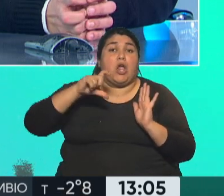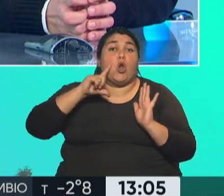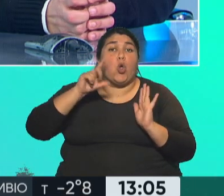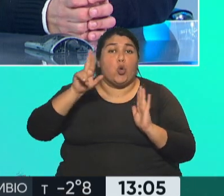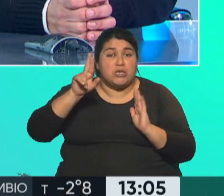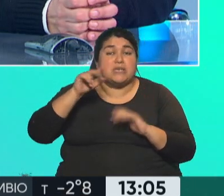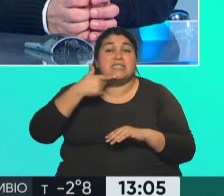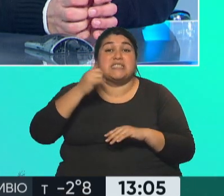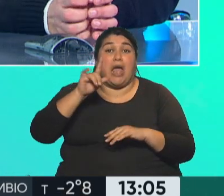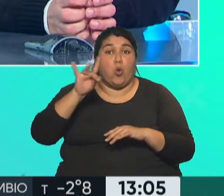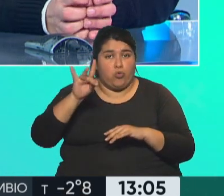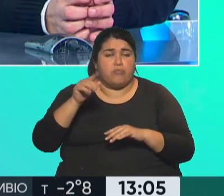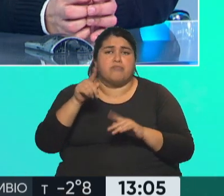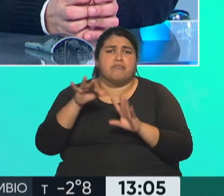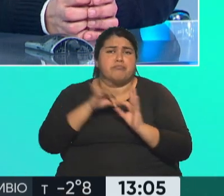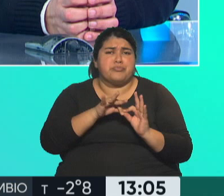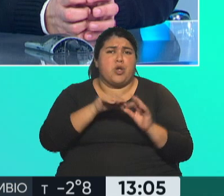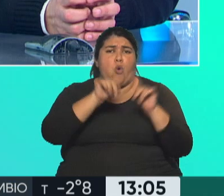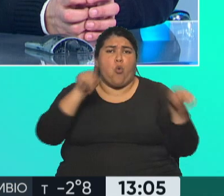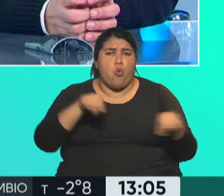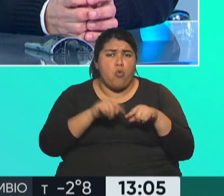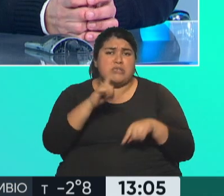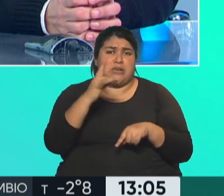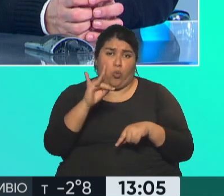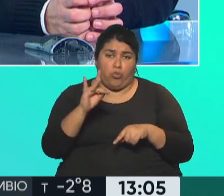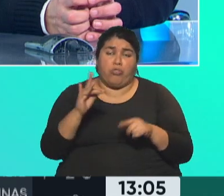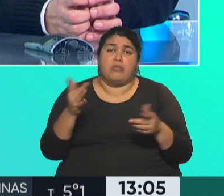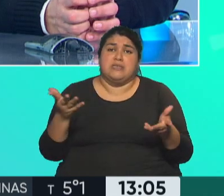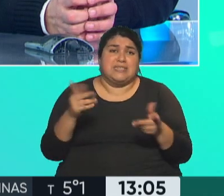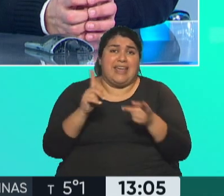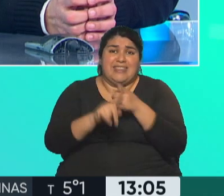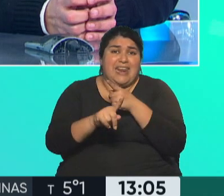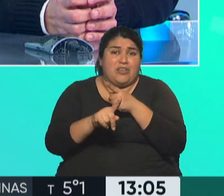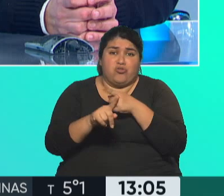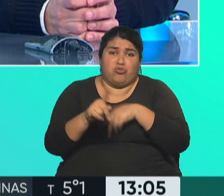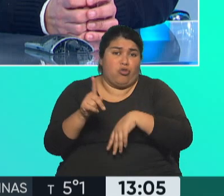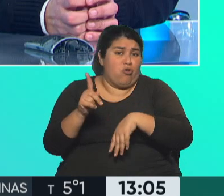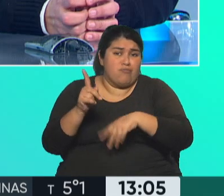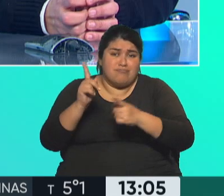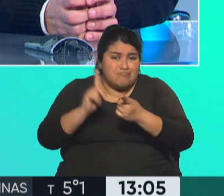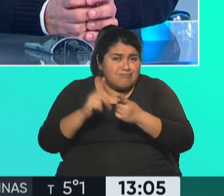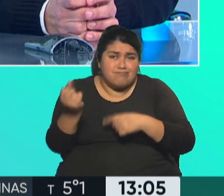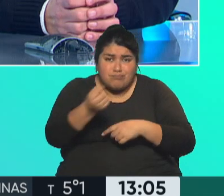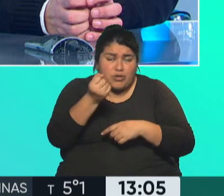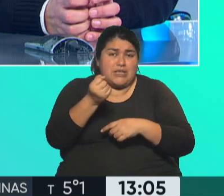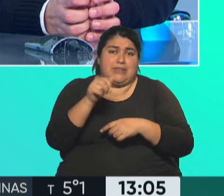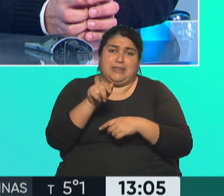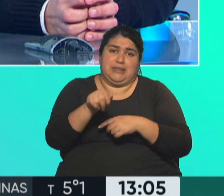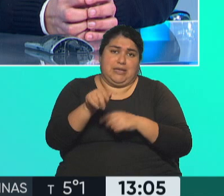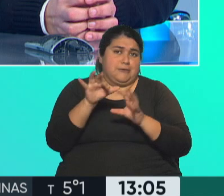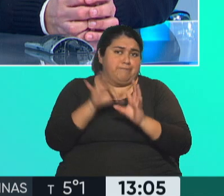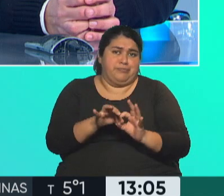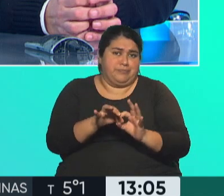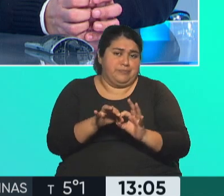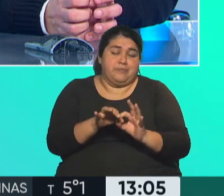cuestiones ligadas al CUD que tienen un impacto directo para las personas con discapacidad que nos hacen que